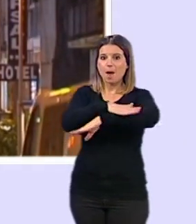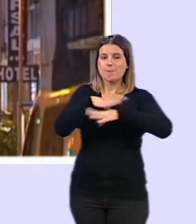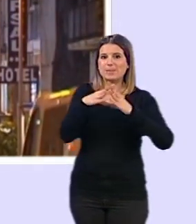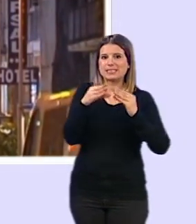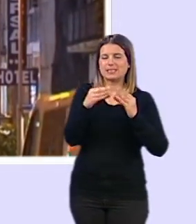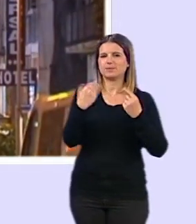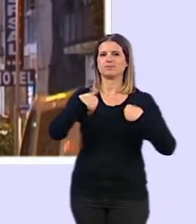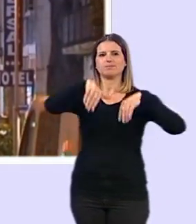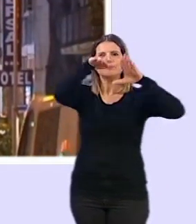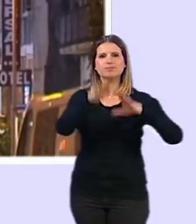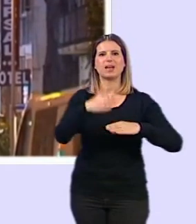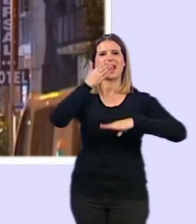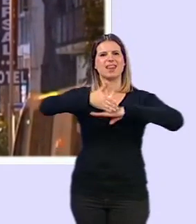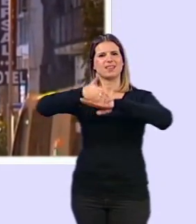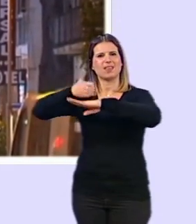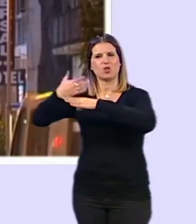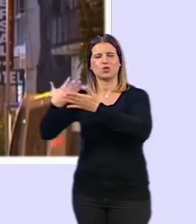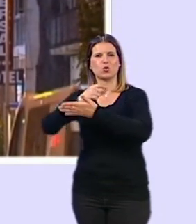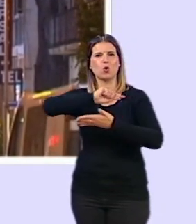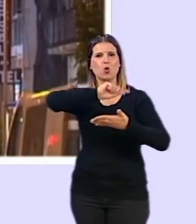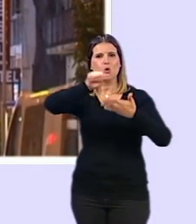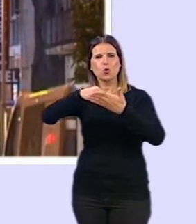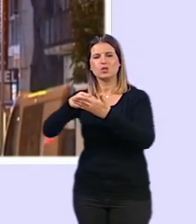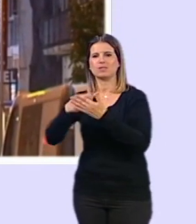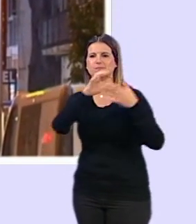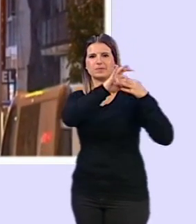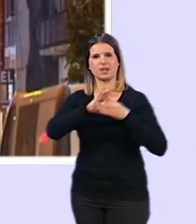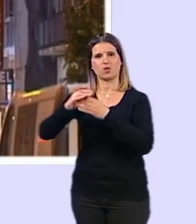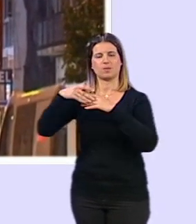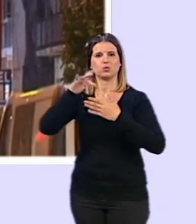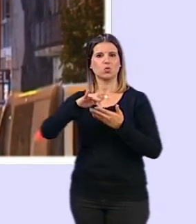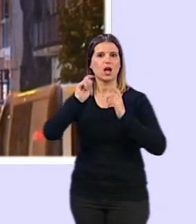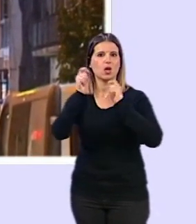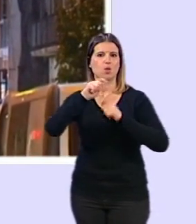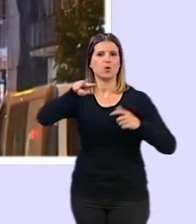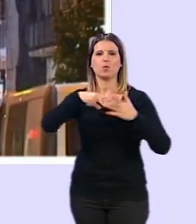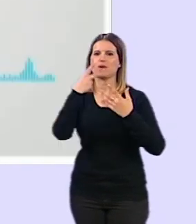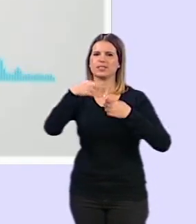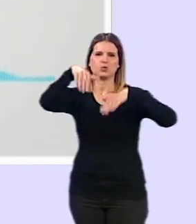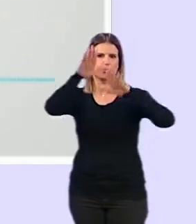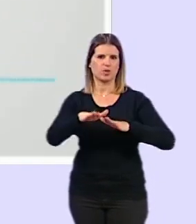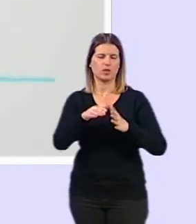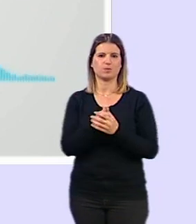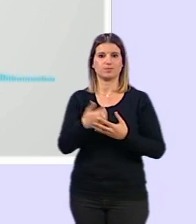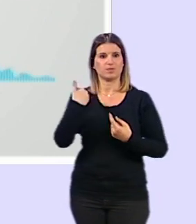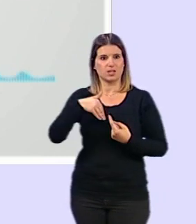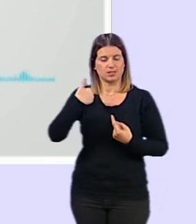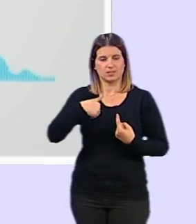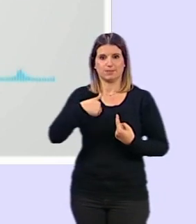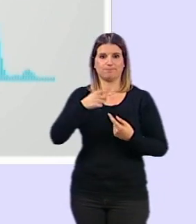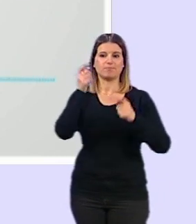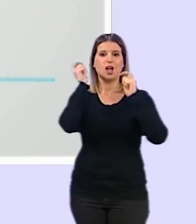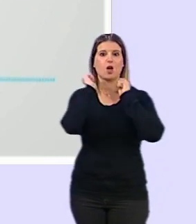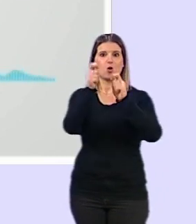ya se suspendieron las licitaciones de todos los contratos vinculados con la celebración de este Corpus 2020. Pues una vez suspendido el Corpus